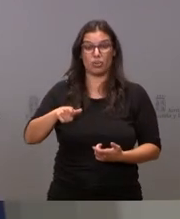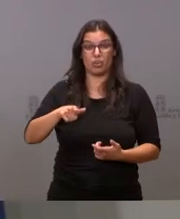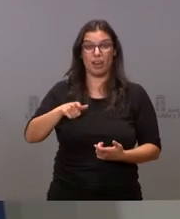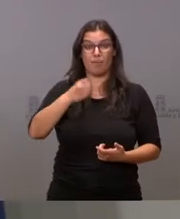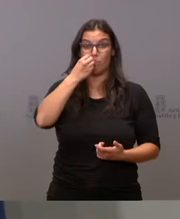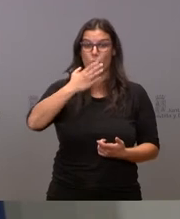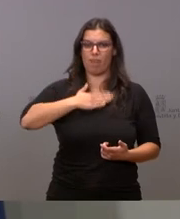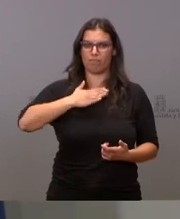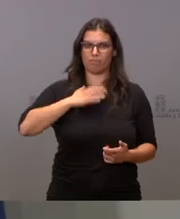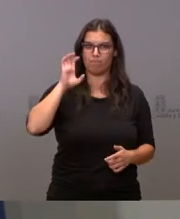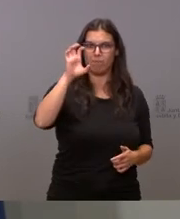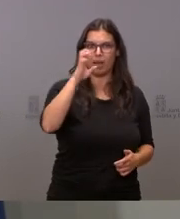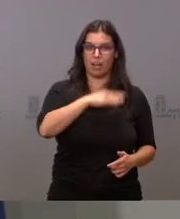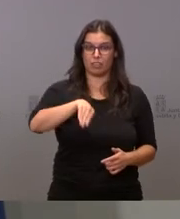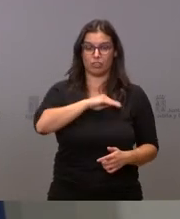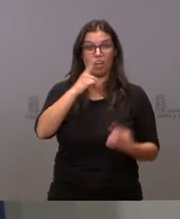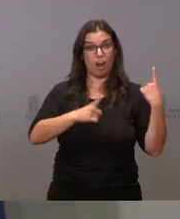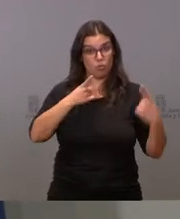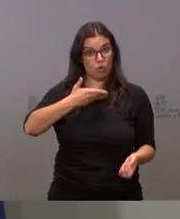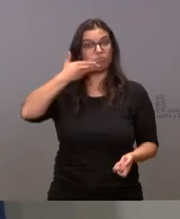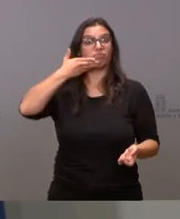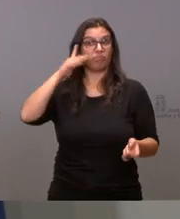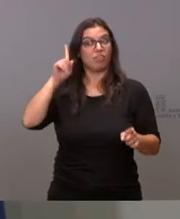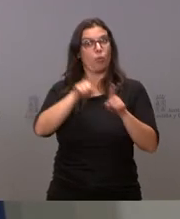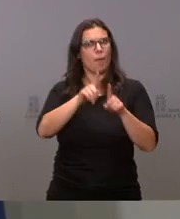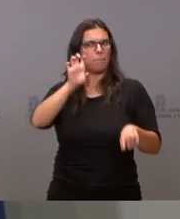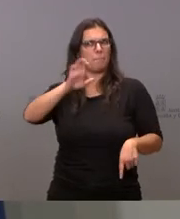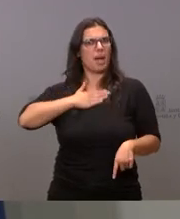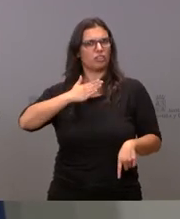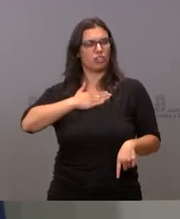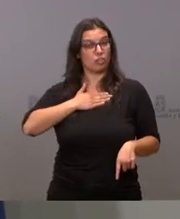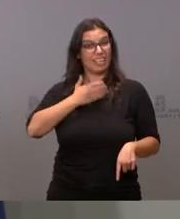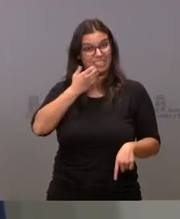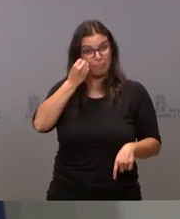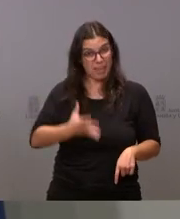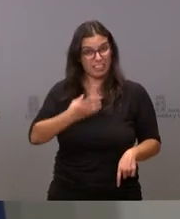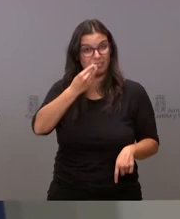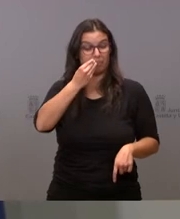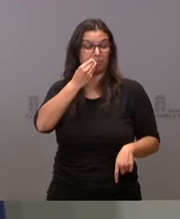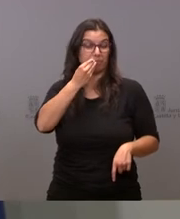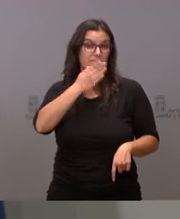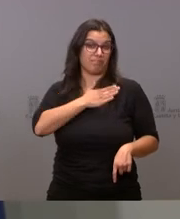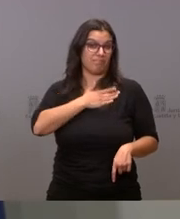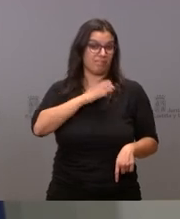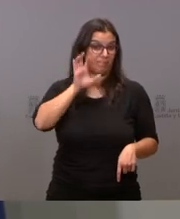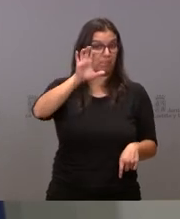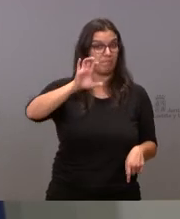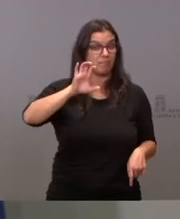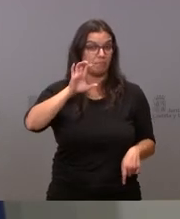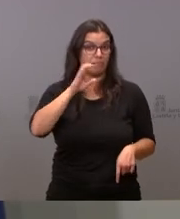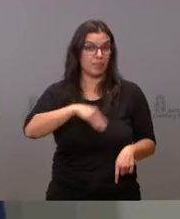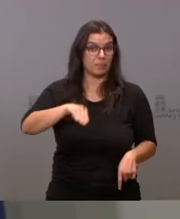patriota si hay algo de lo que presumen algunos ¿verdad? es de ser patriotas y españoles pues lo que debería hacer cualquier buen patriota cualquier